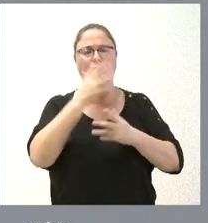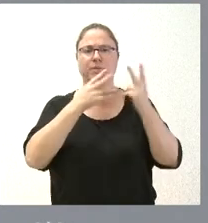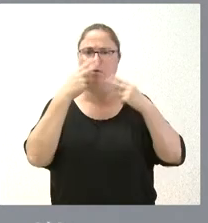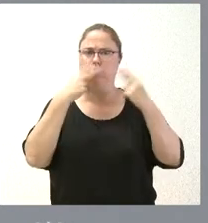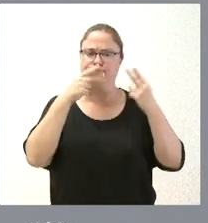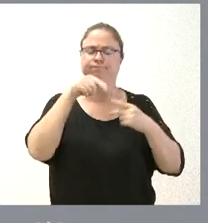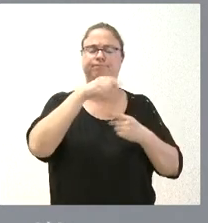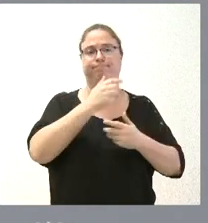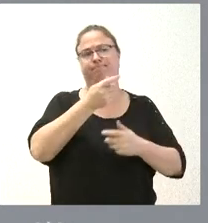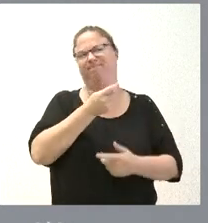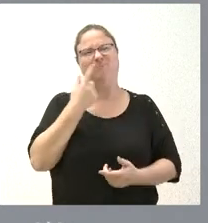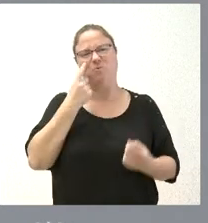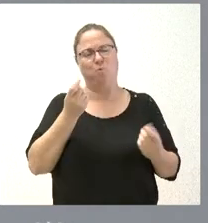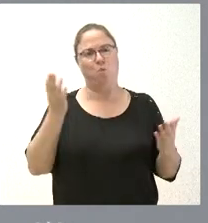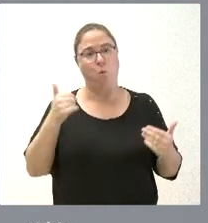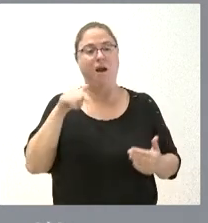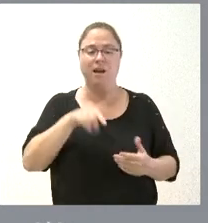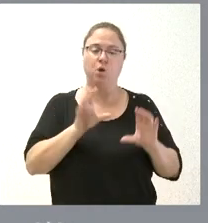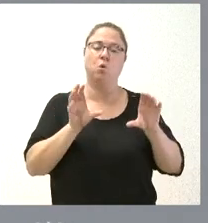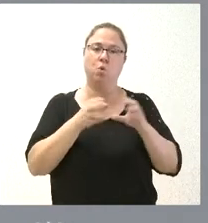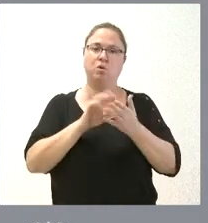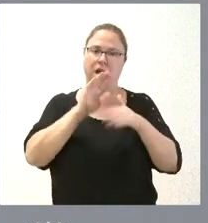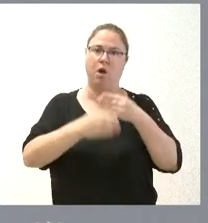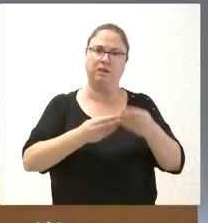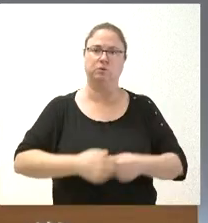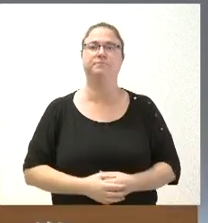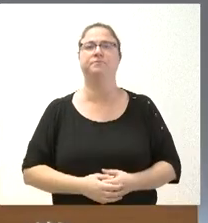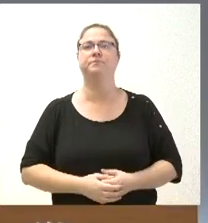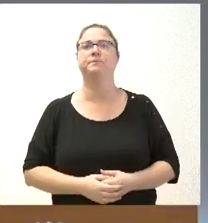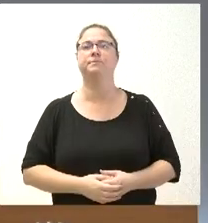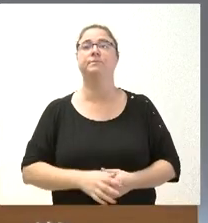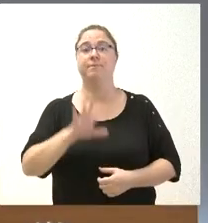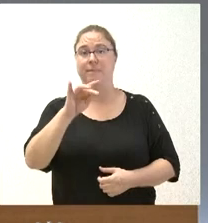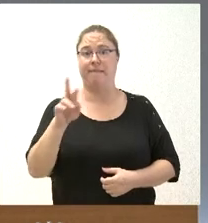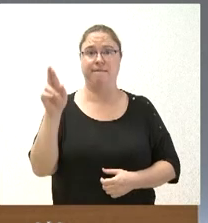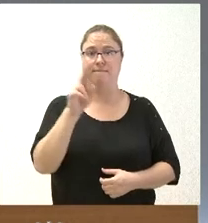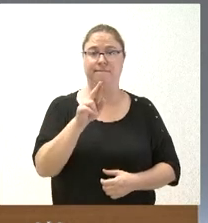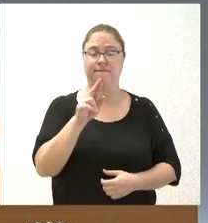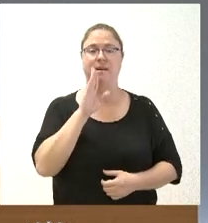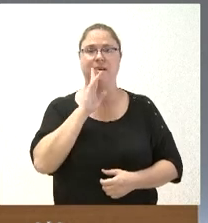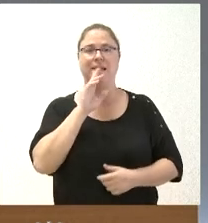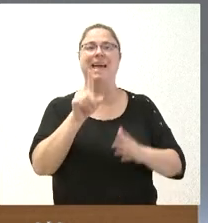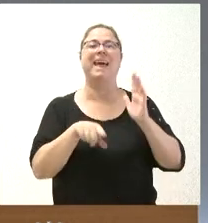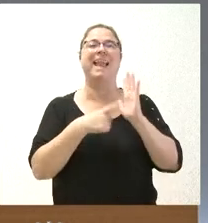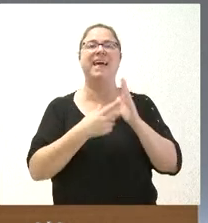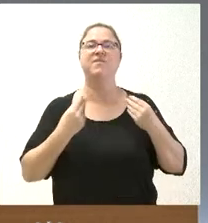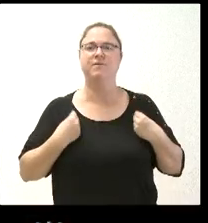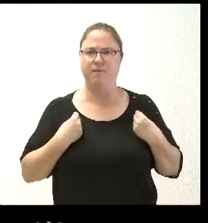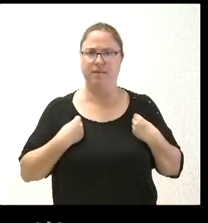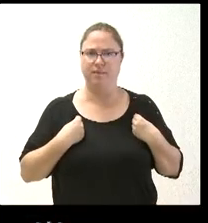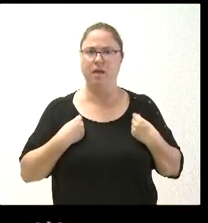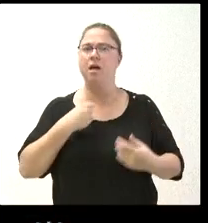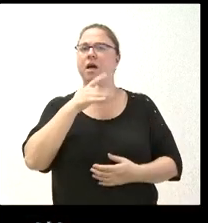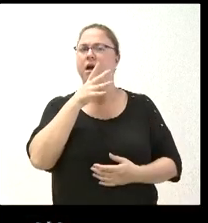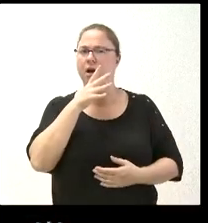española tiene mucha menos regulación y que hoy la Junta de Castillo en aborda. Sí, insistiendo en la ley de vivienda, ahora se va a